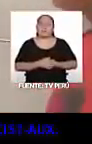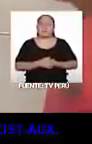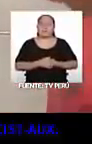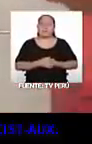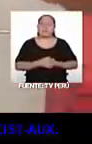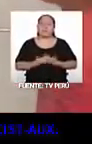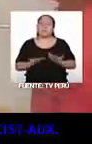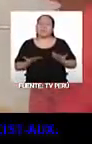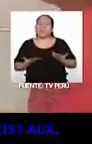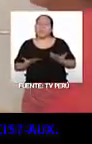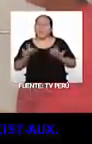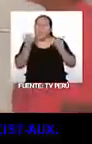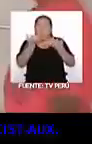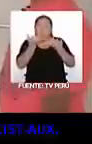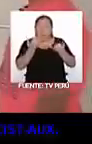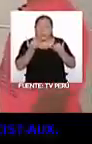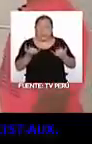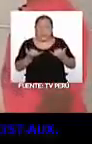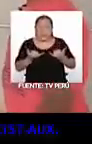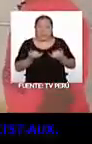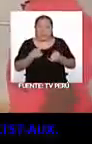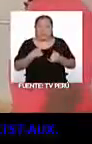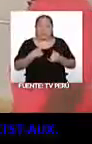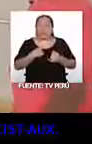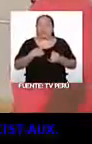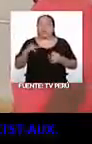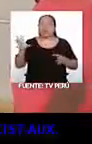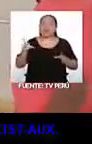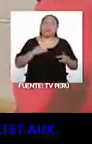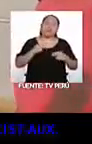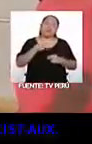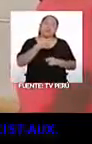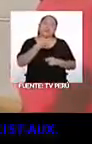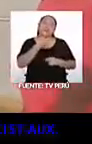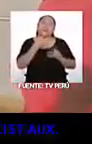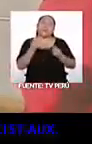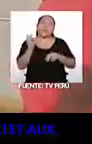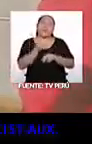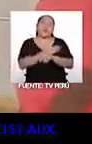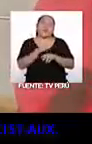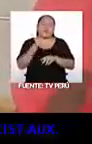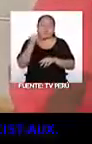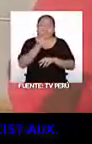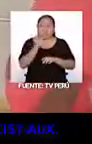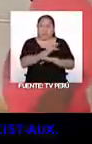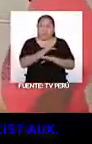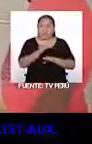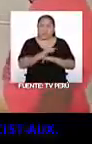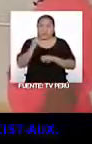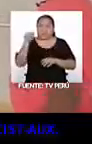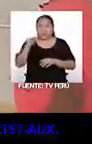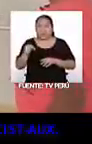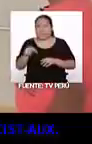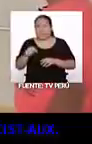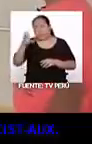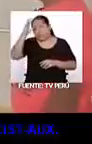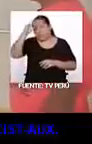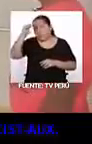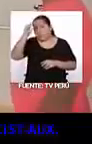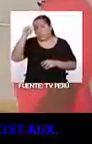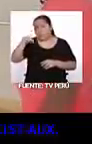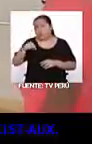favorita? Bueno, ahorita, ahorita, se me ha pegado un montón esta canción. Tienes que escucharla. Es de uno de los chicos